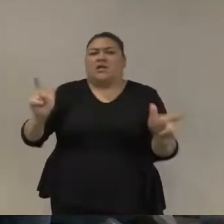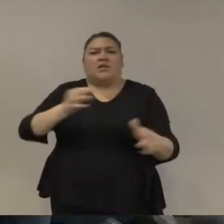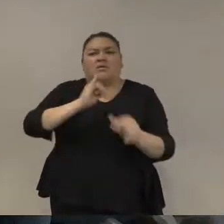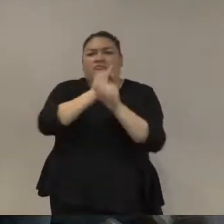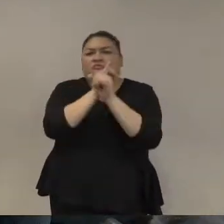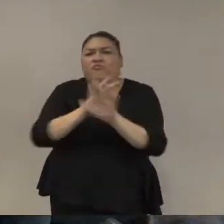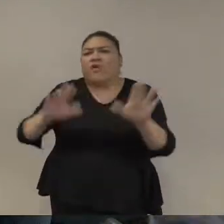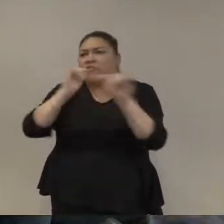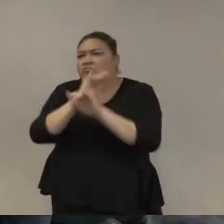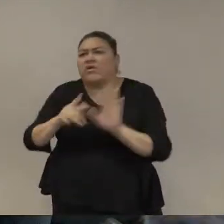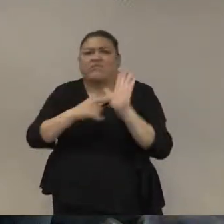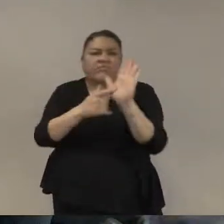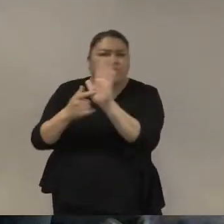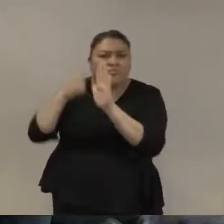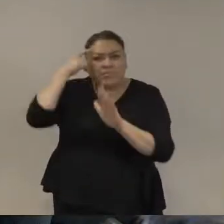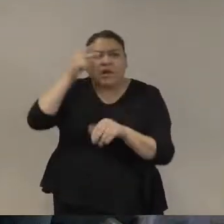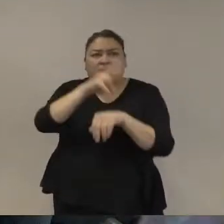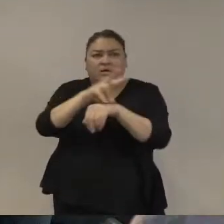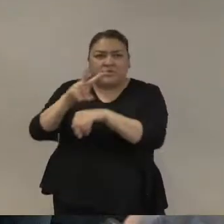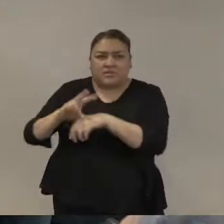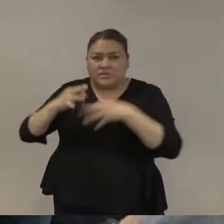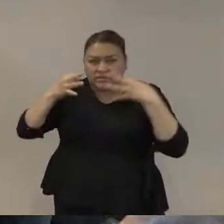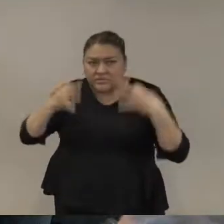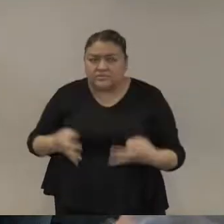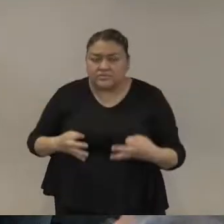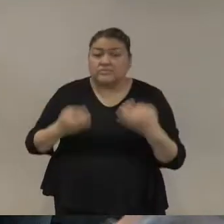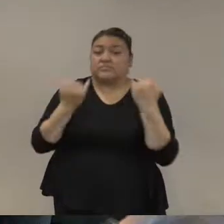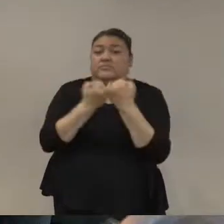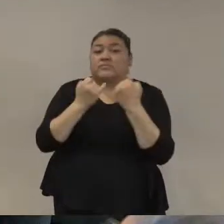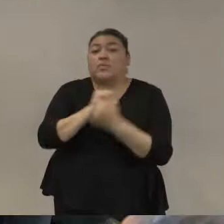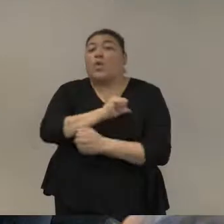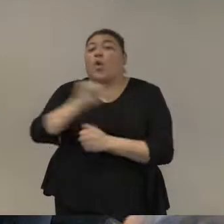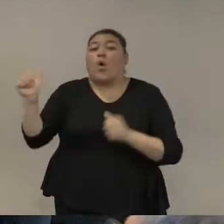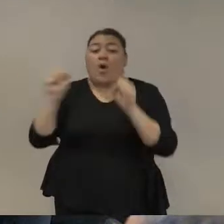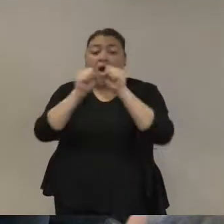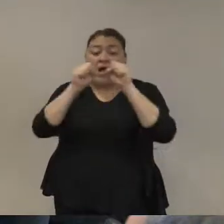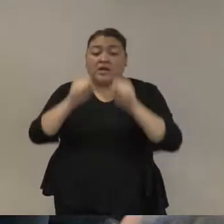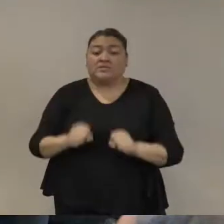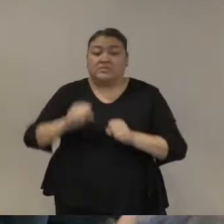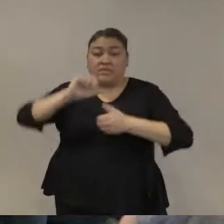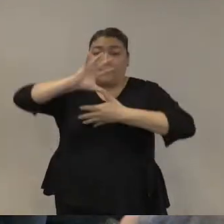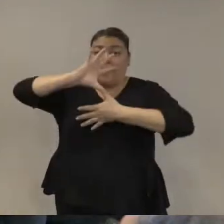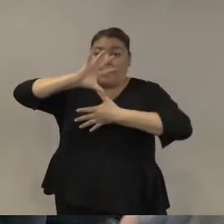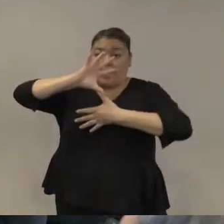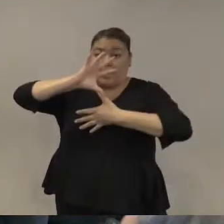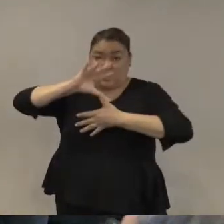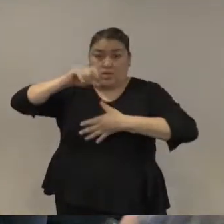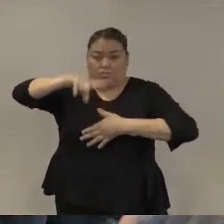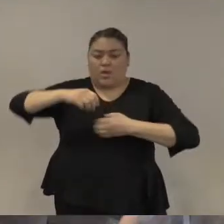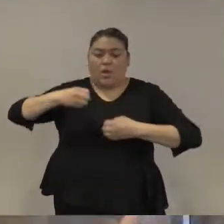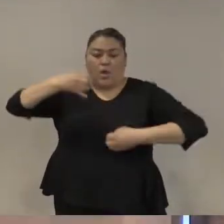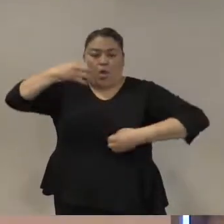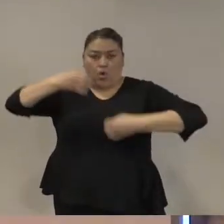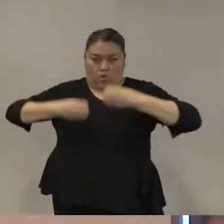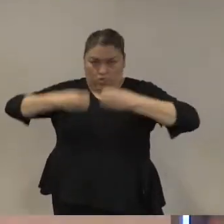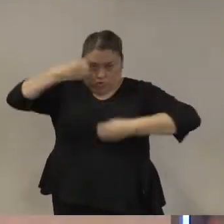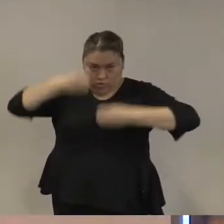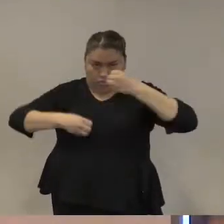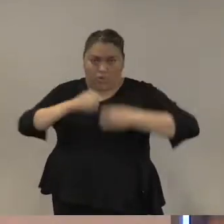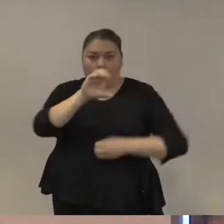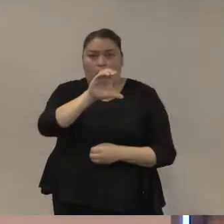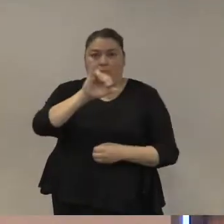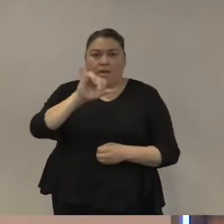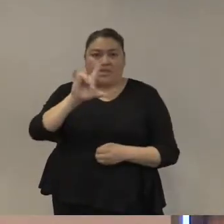mayor seguridad el sistema interamericano es clave para eso la corte de derechos humanos la comisión